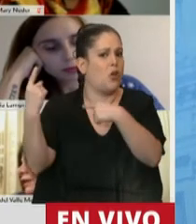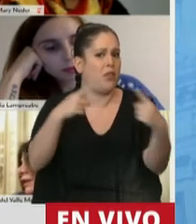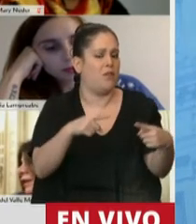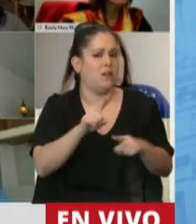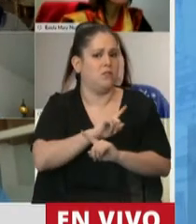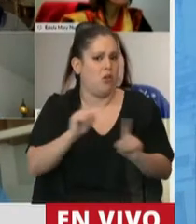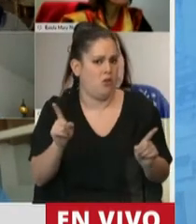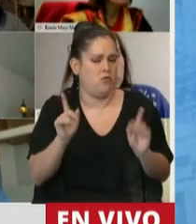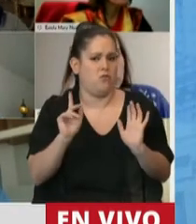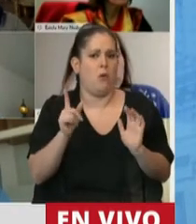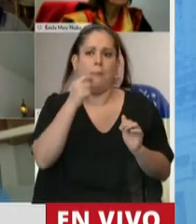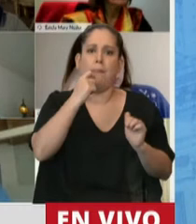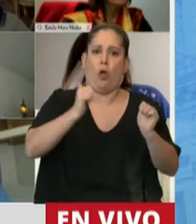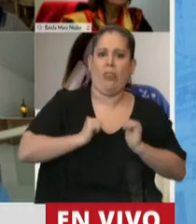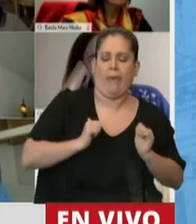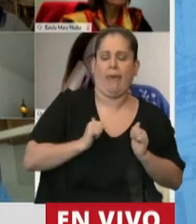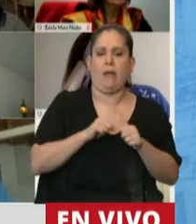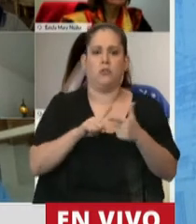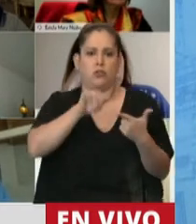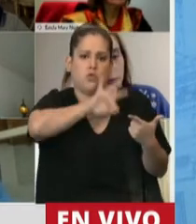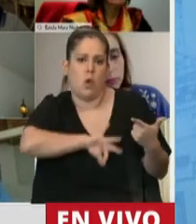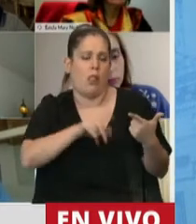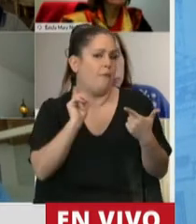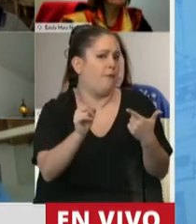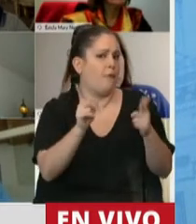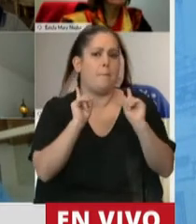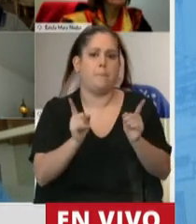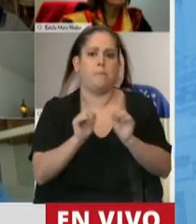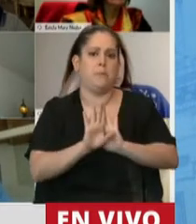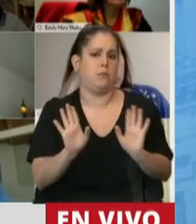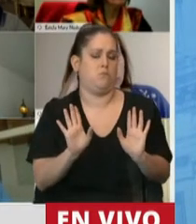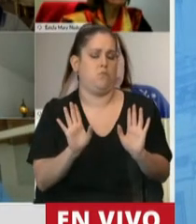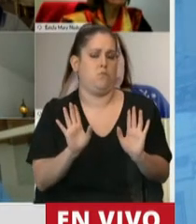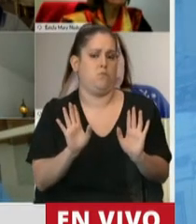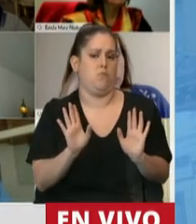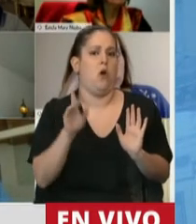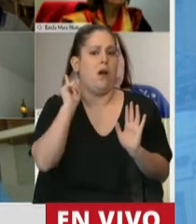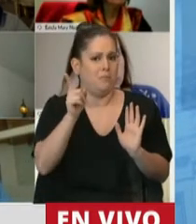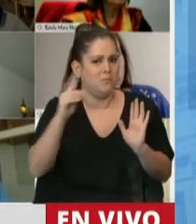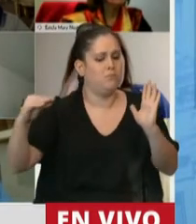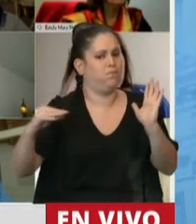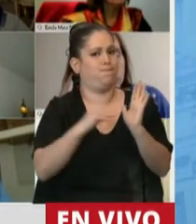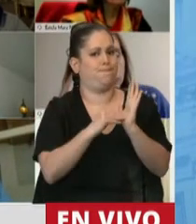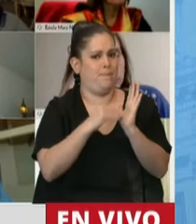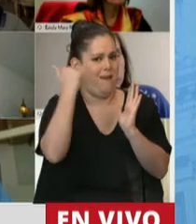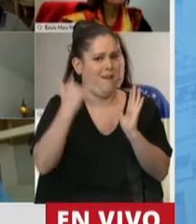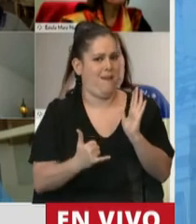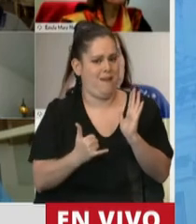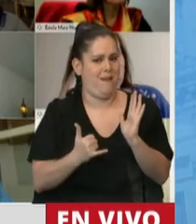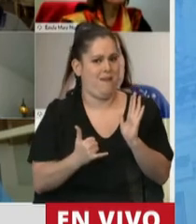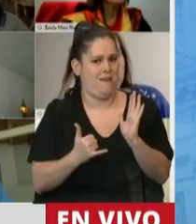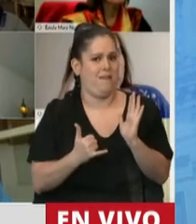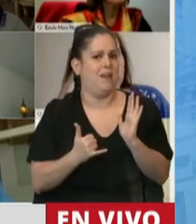ni familiares, ni de descansos, ni salariales. Y esto está claramente tipificado, pero también está